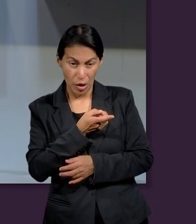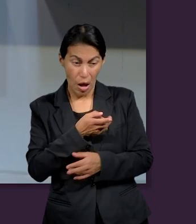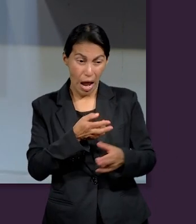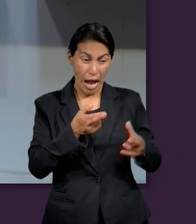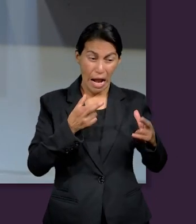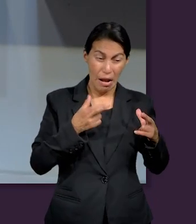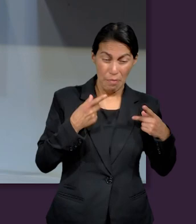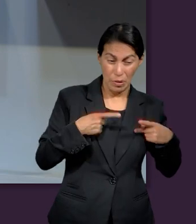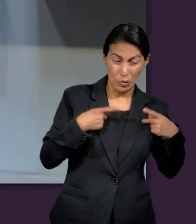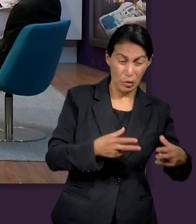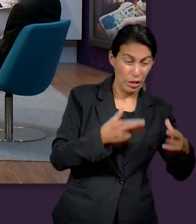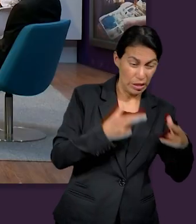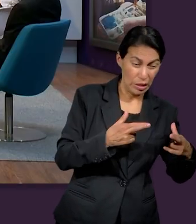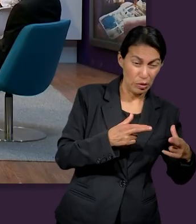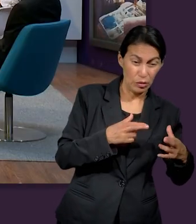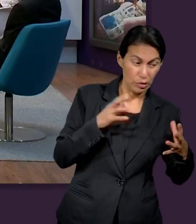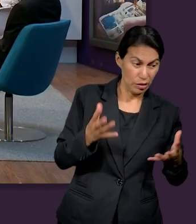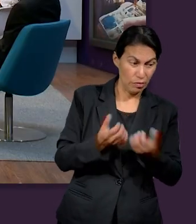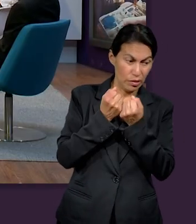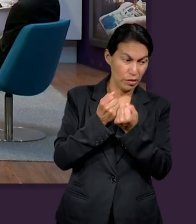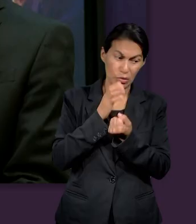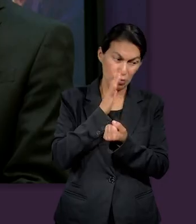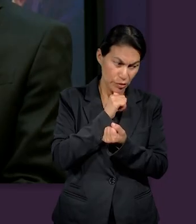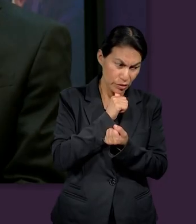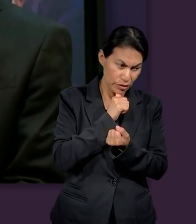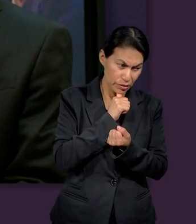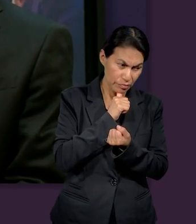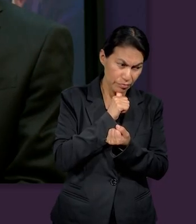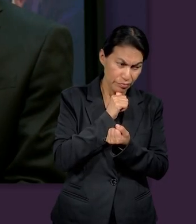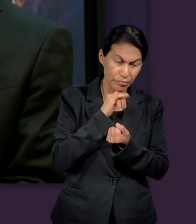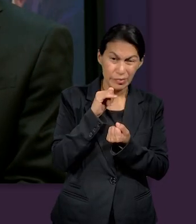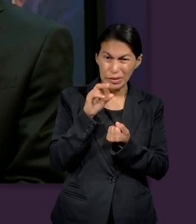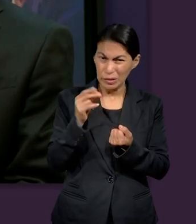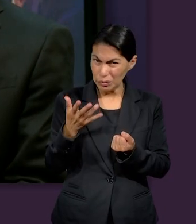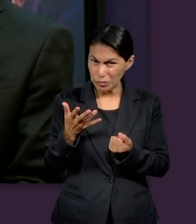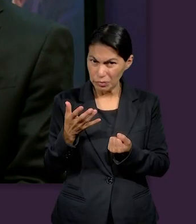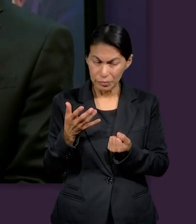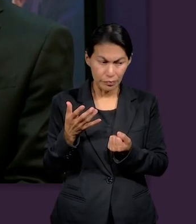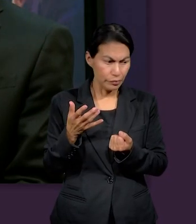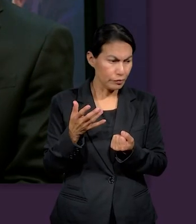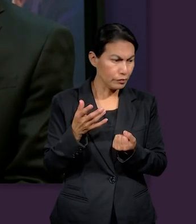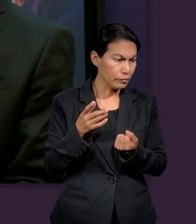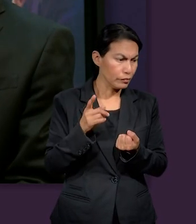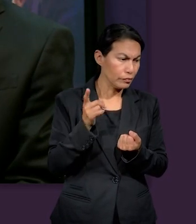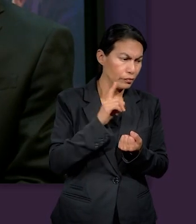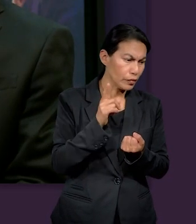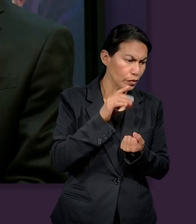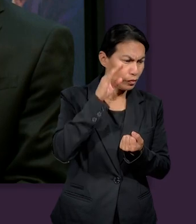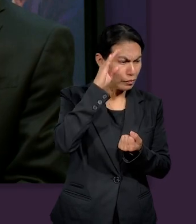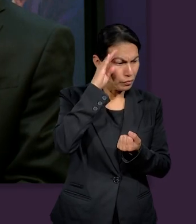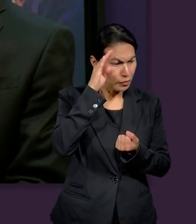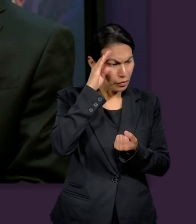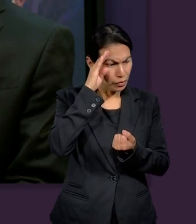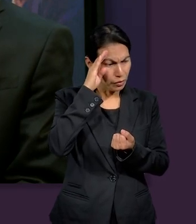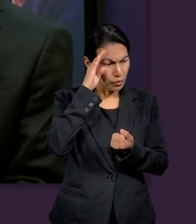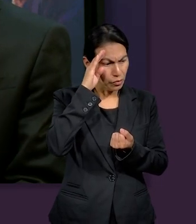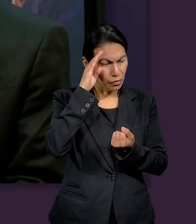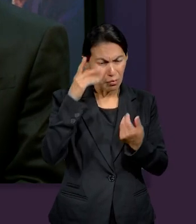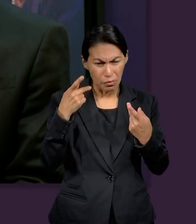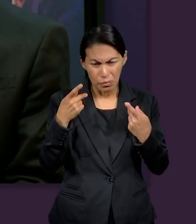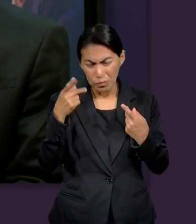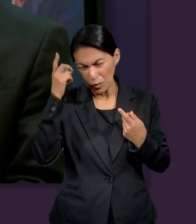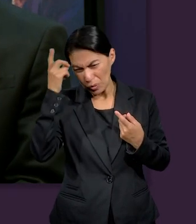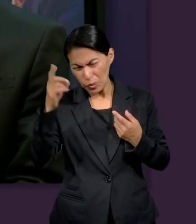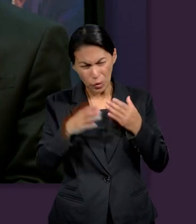es imposible que los ricos se salven? Considero que no, Jesús no tiene y nuestro Dios no tiene nada en